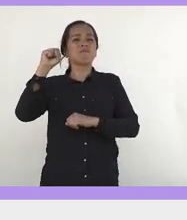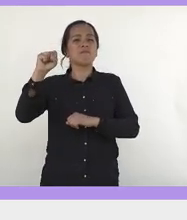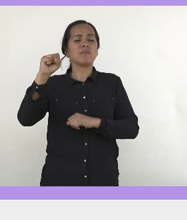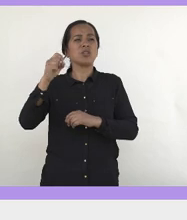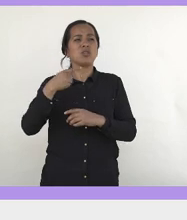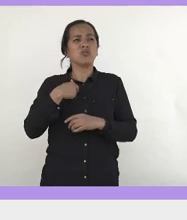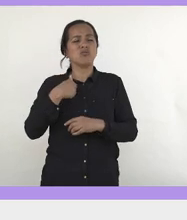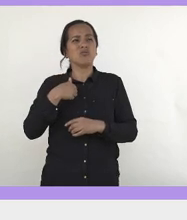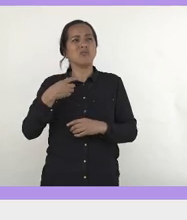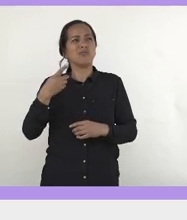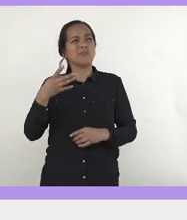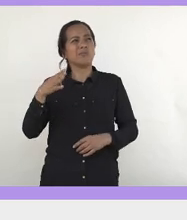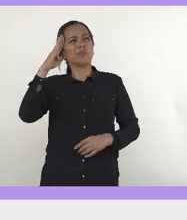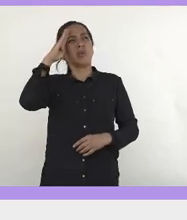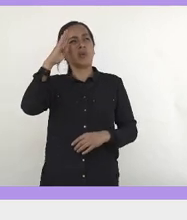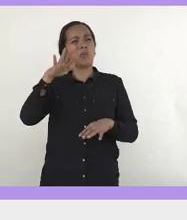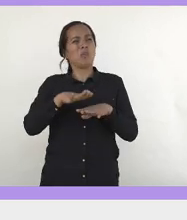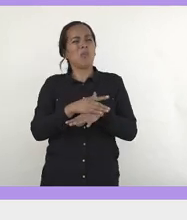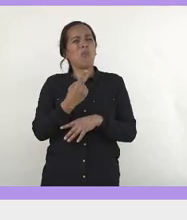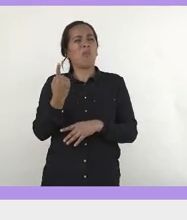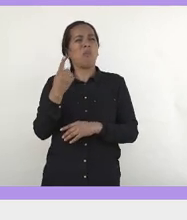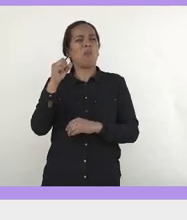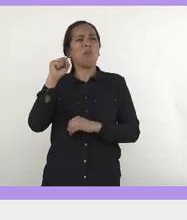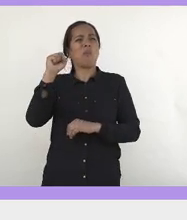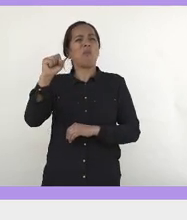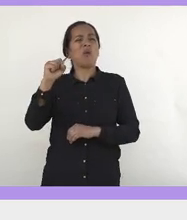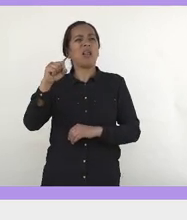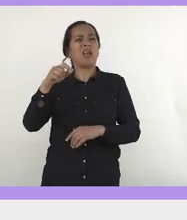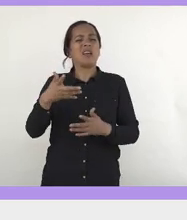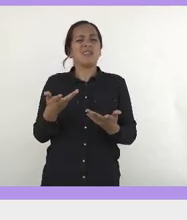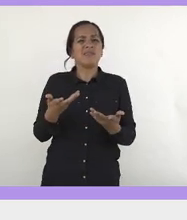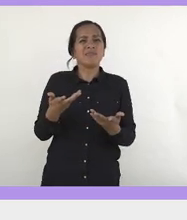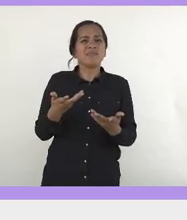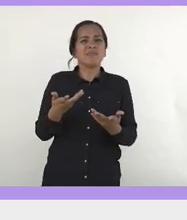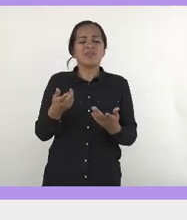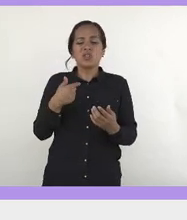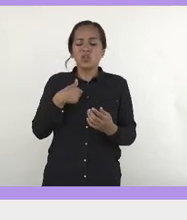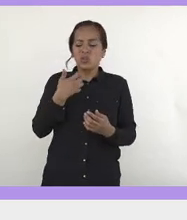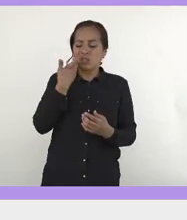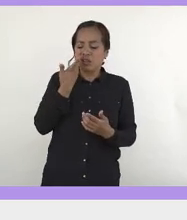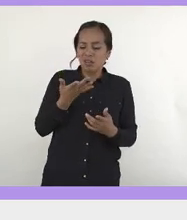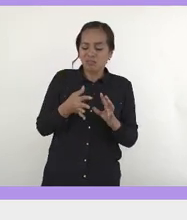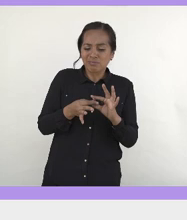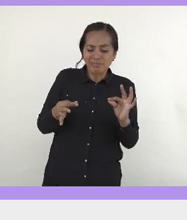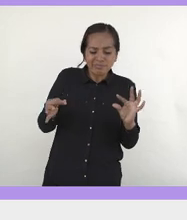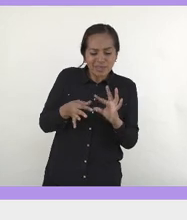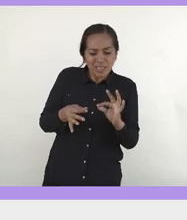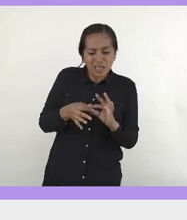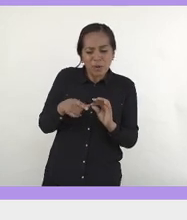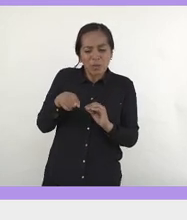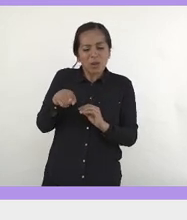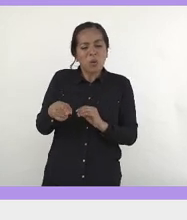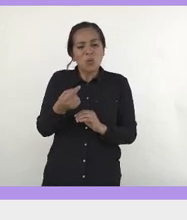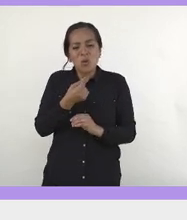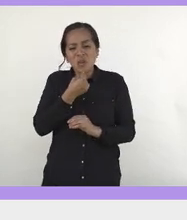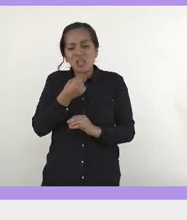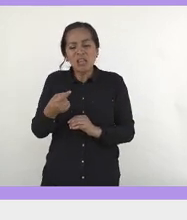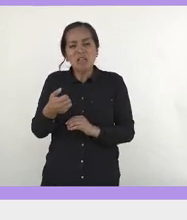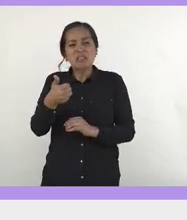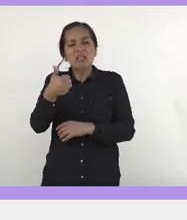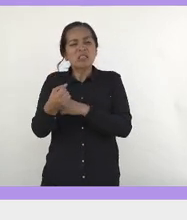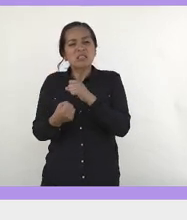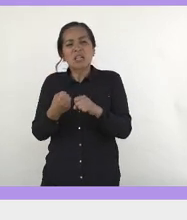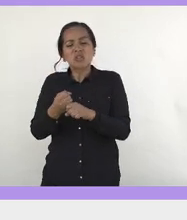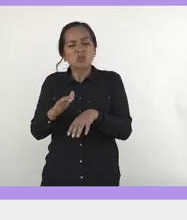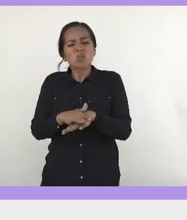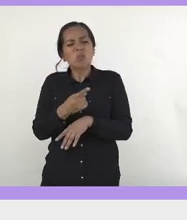preguntaba por qué marchábamos. Entonces tratando de buscar como una explicación para un niño que tiene apenas 6 años,